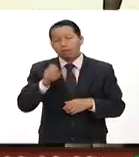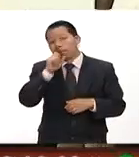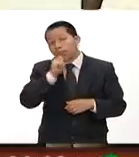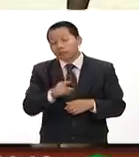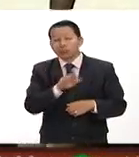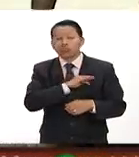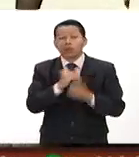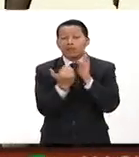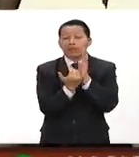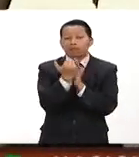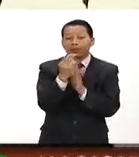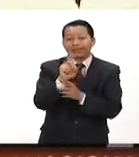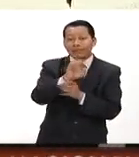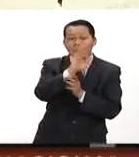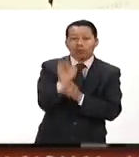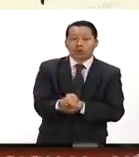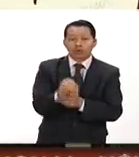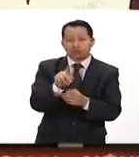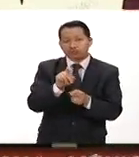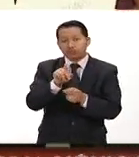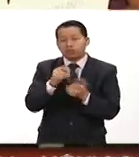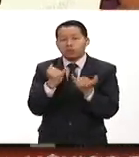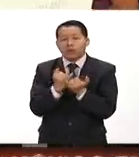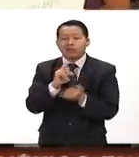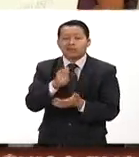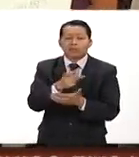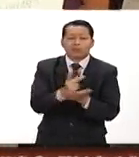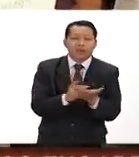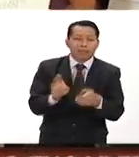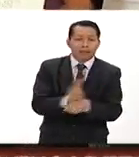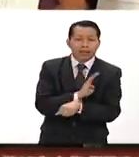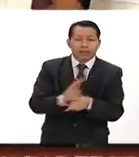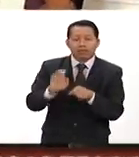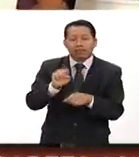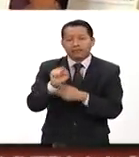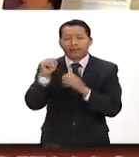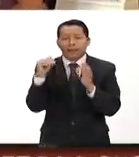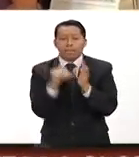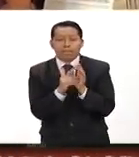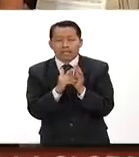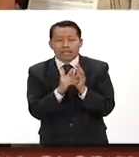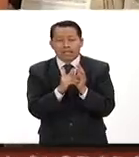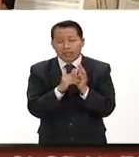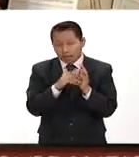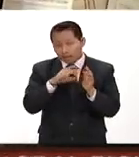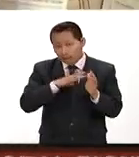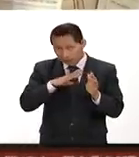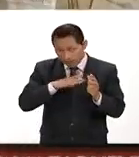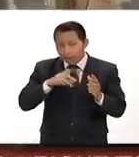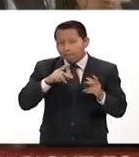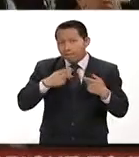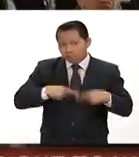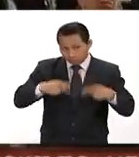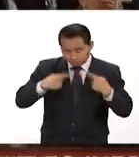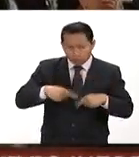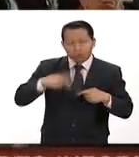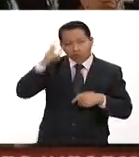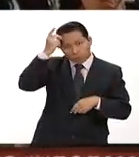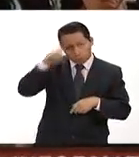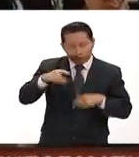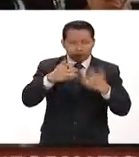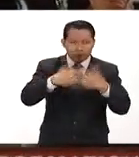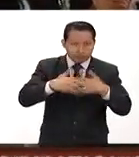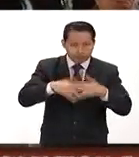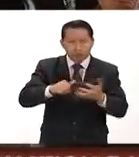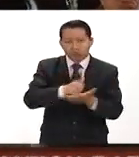hasta un 30% Hasta el momento el programa ha beneficiado más de 60 mil microempresarios de la Ciudad